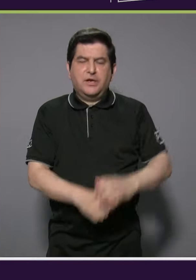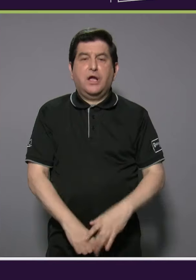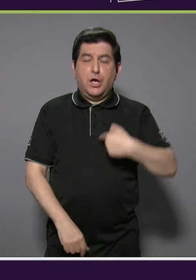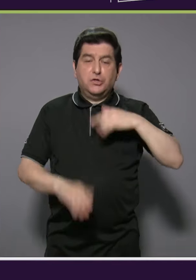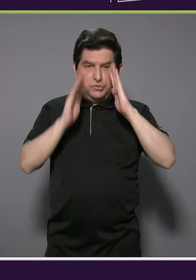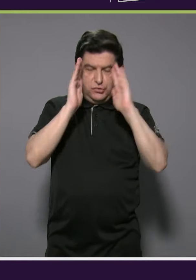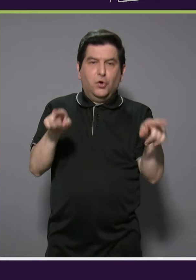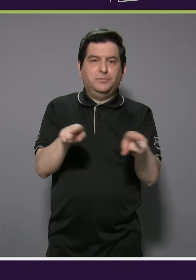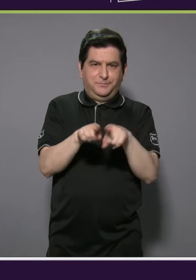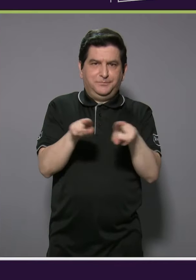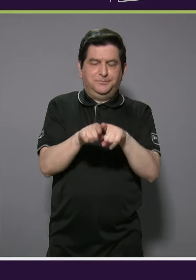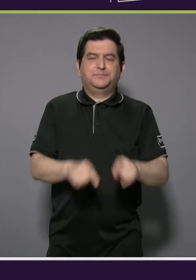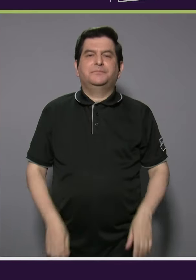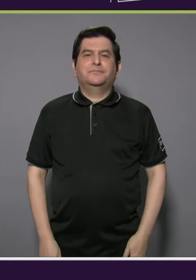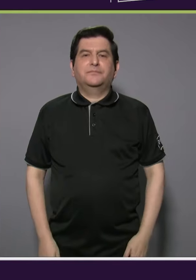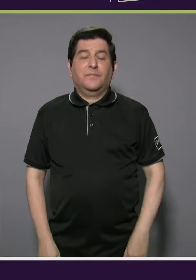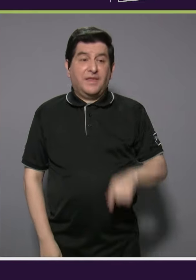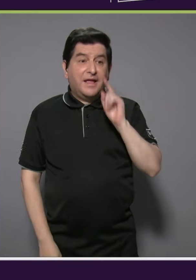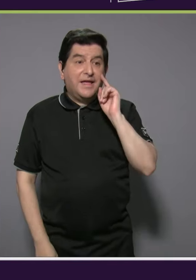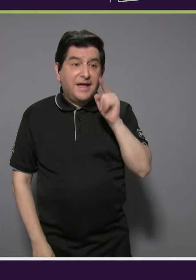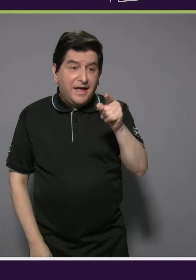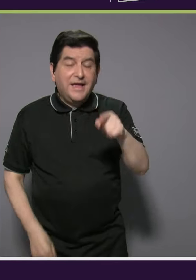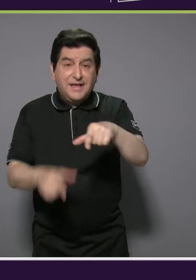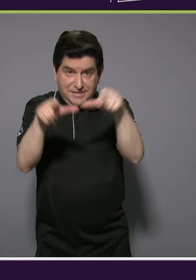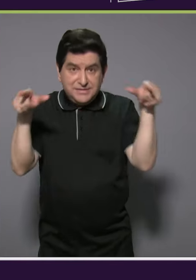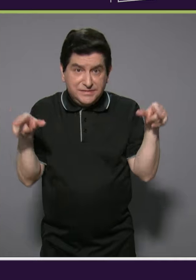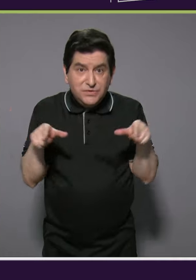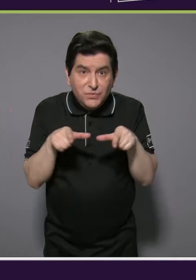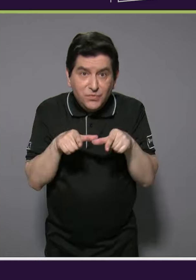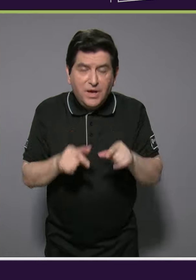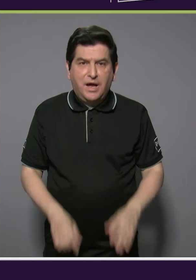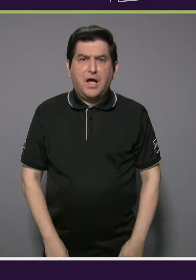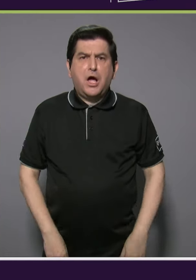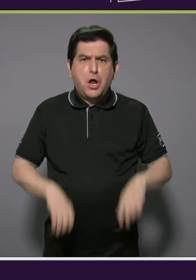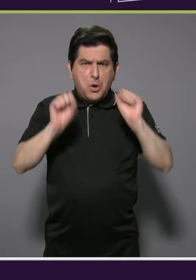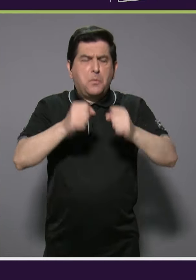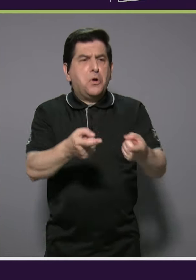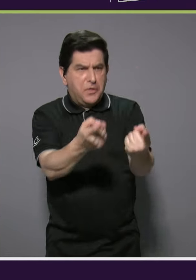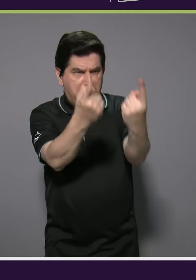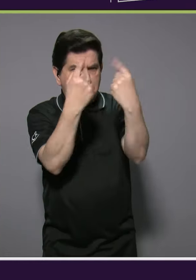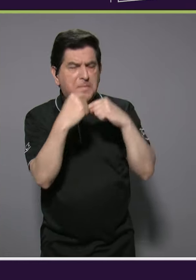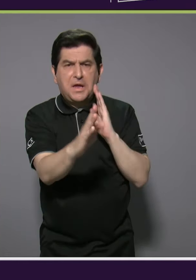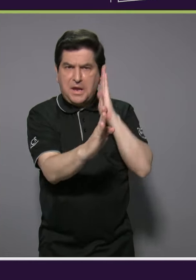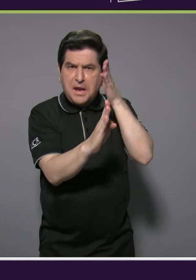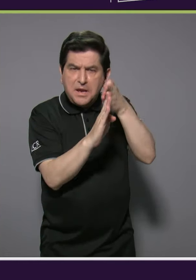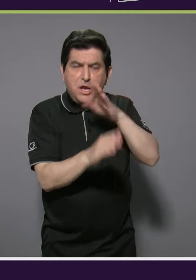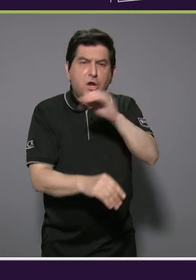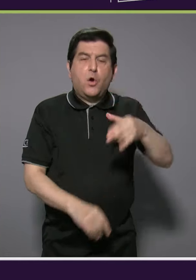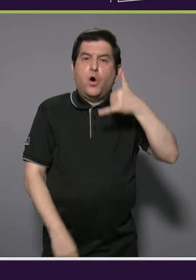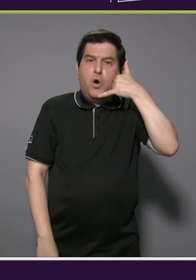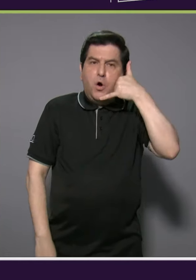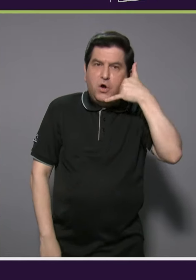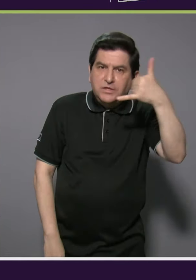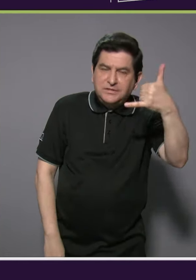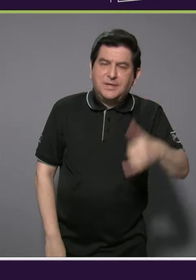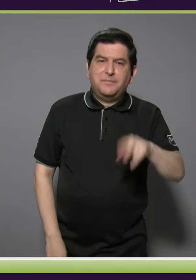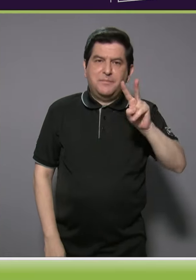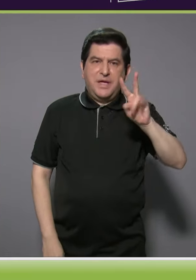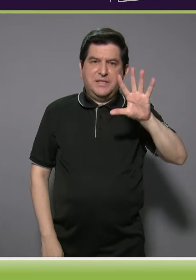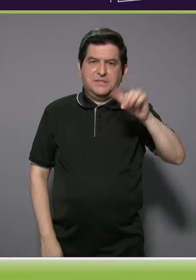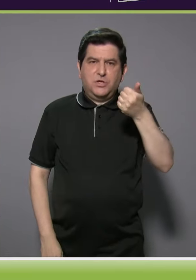atiendo y ahí se pueden acercar directamente o pueden llamar al